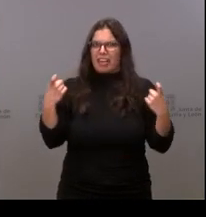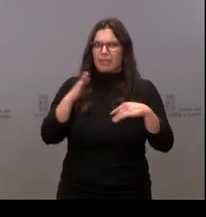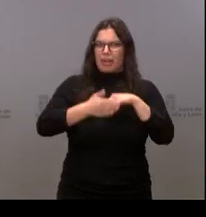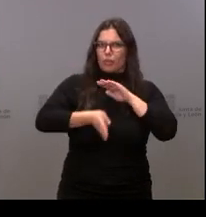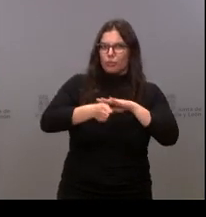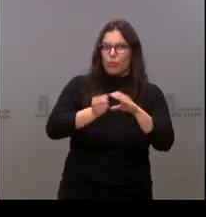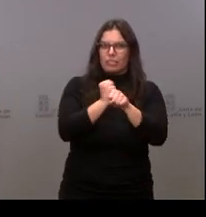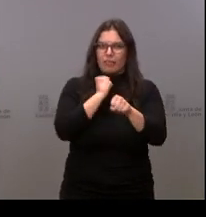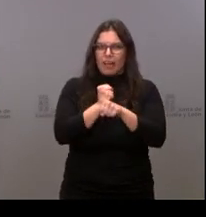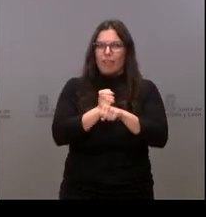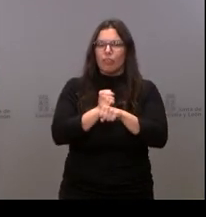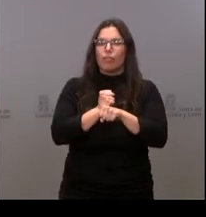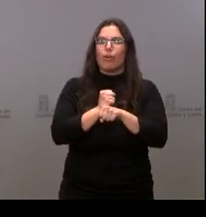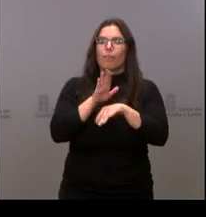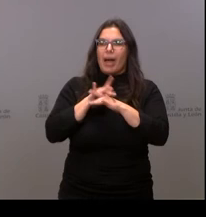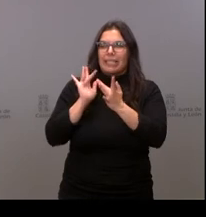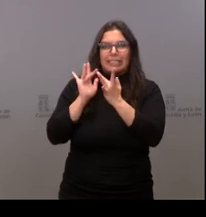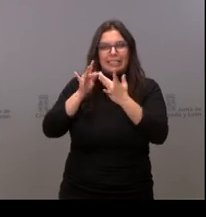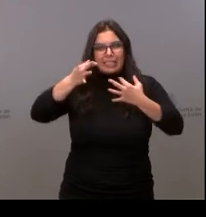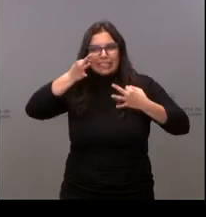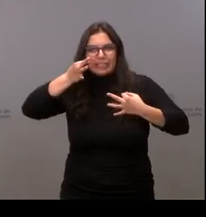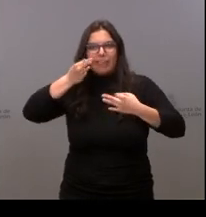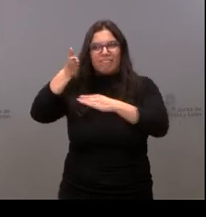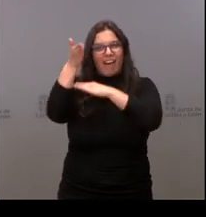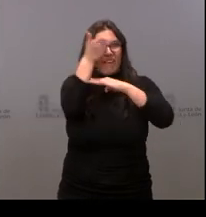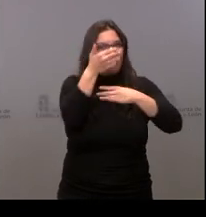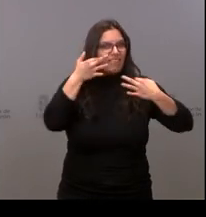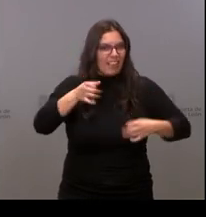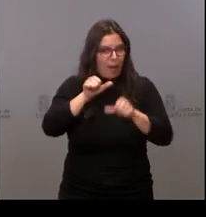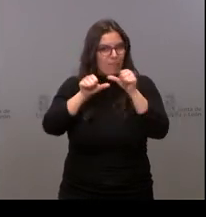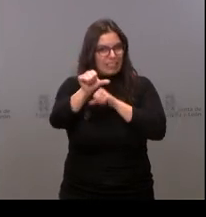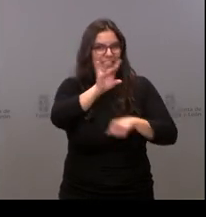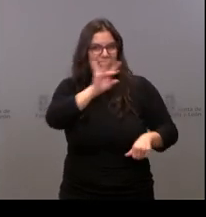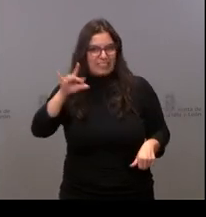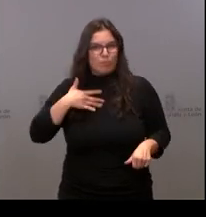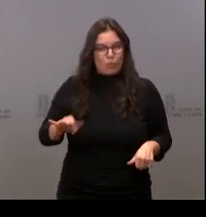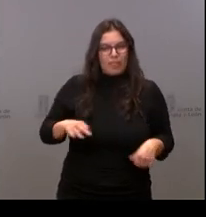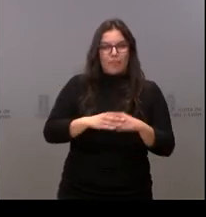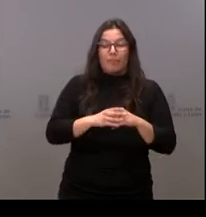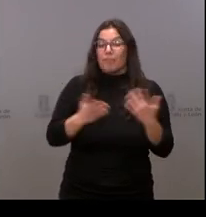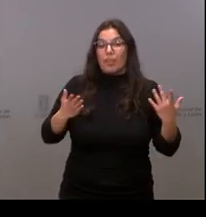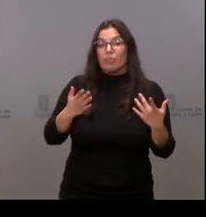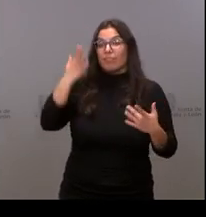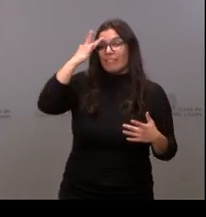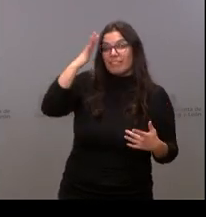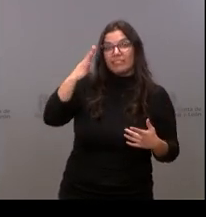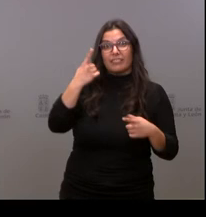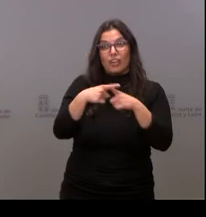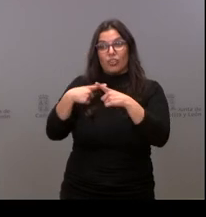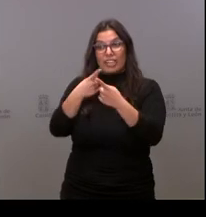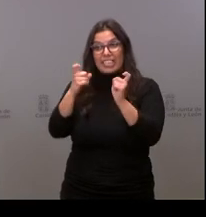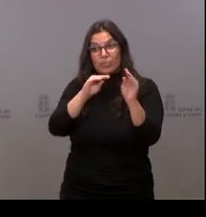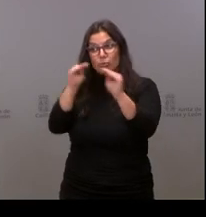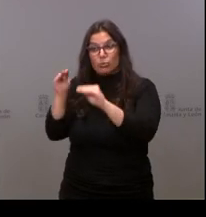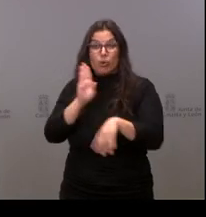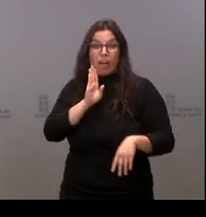seguir estando pegados al territorio. Pero que no os quede duda que vuestros anhelos, esas necesidades de las que hablaba,